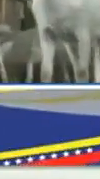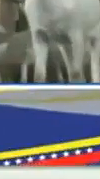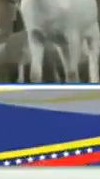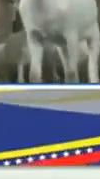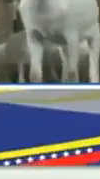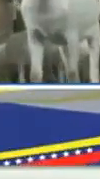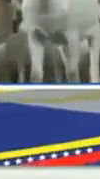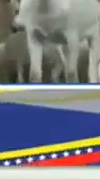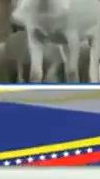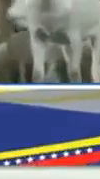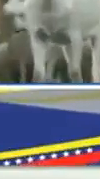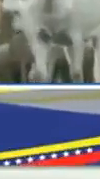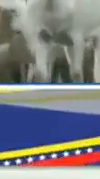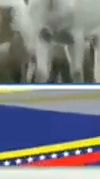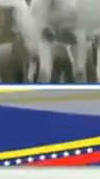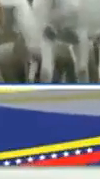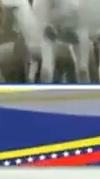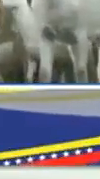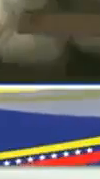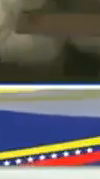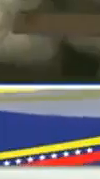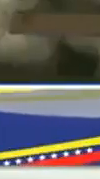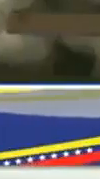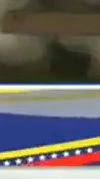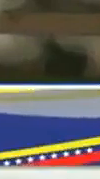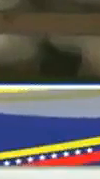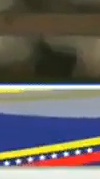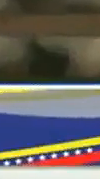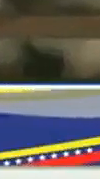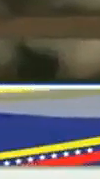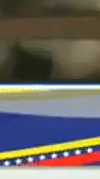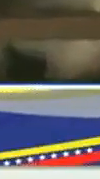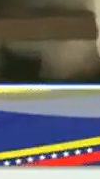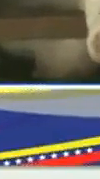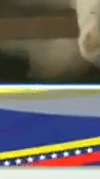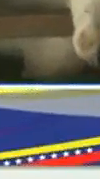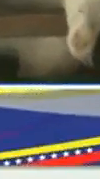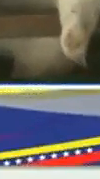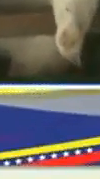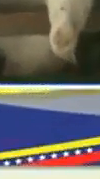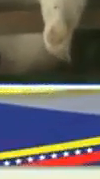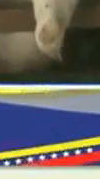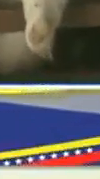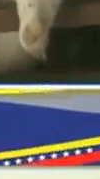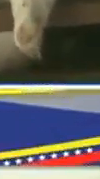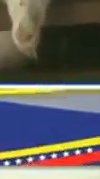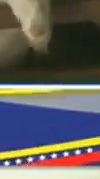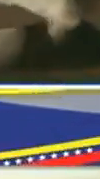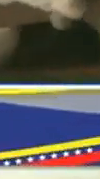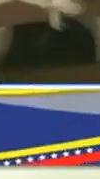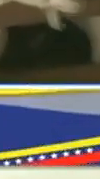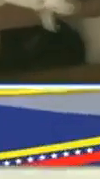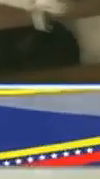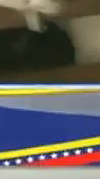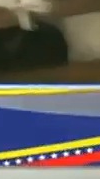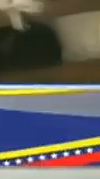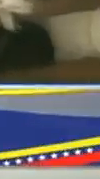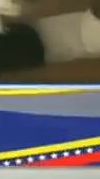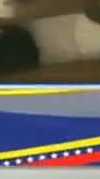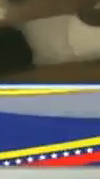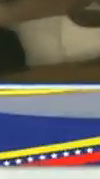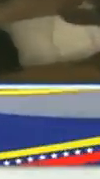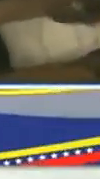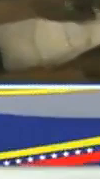y de ovejas, tanto carne, cuero, lana, etcétera. Y, por ejemplo, uno de los principales competidores que seguramente tendremos en el futuro